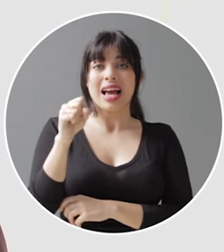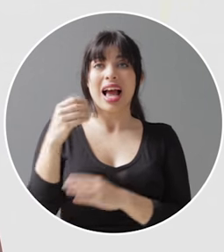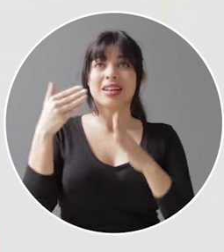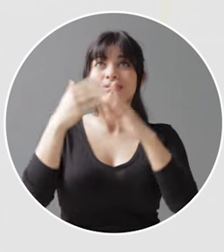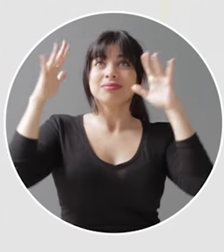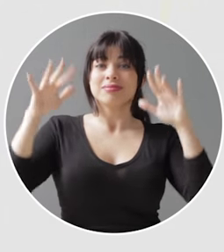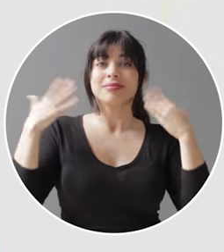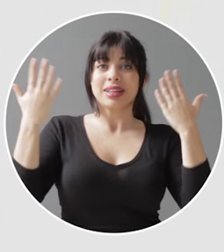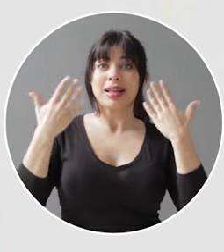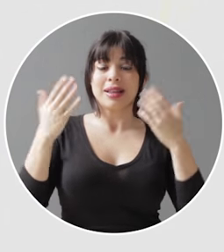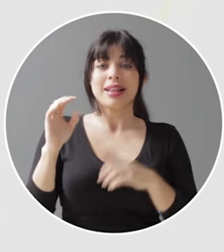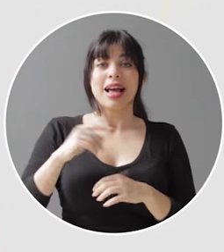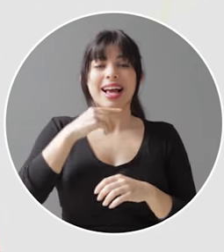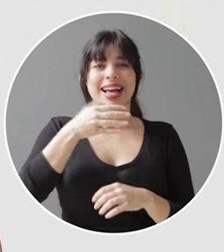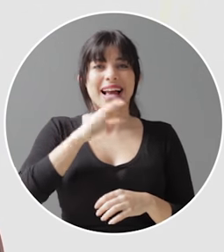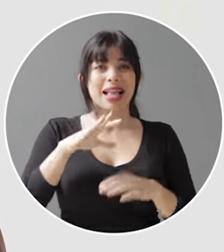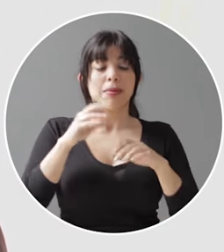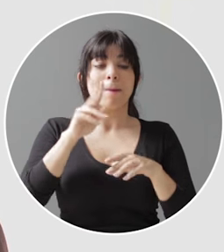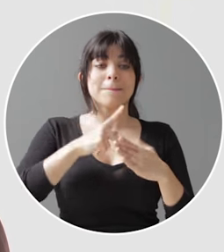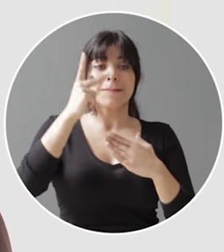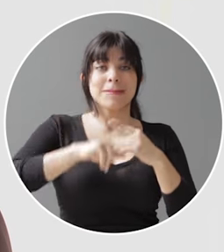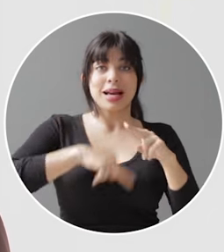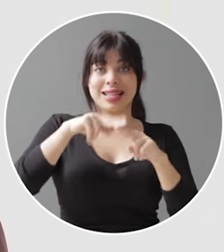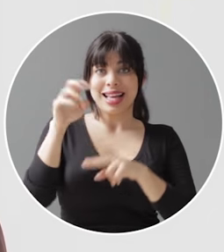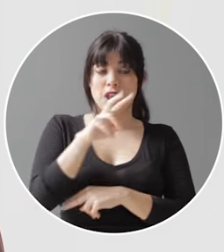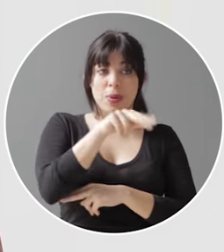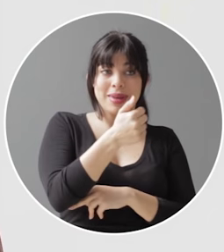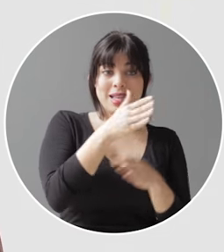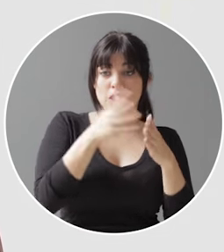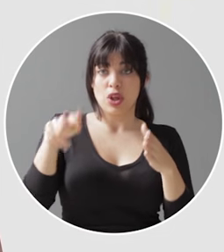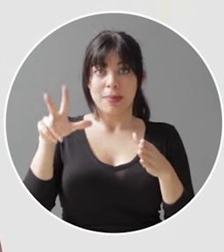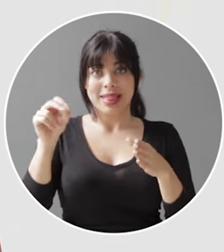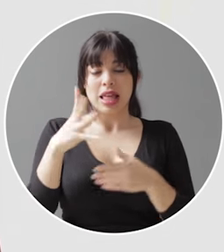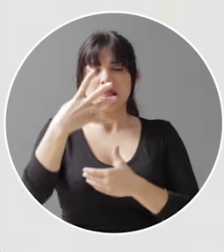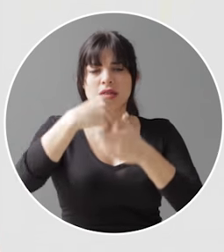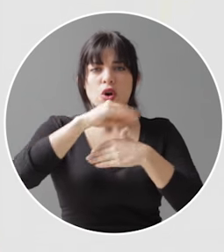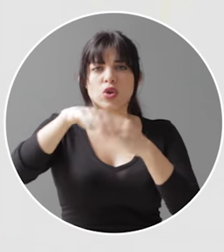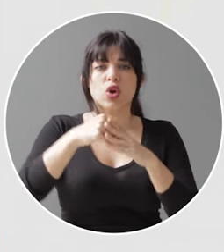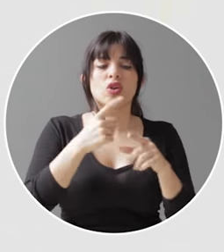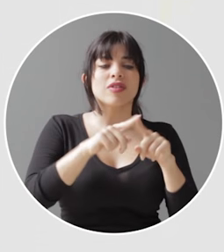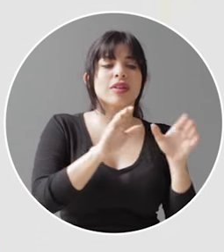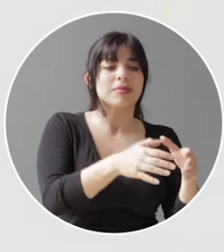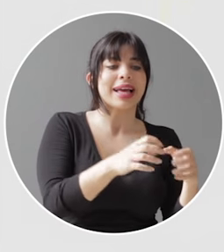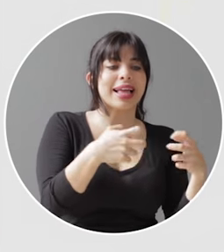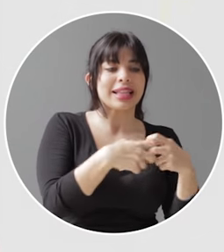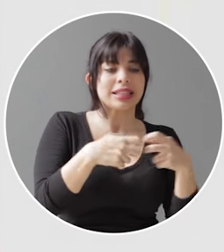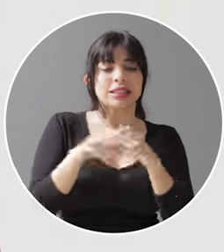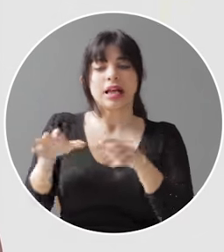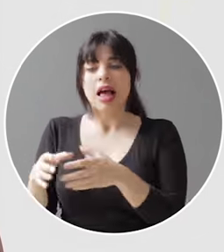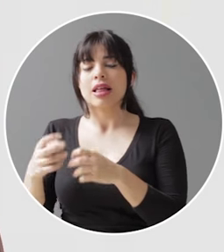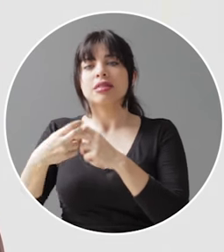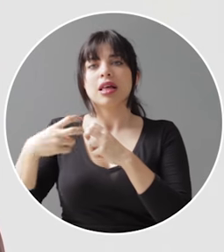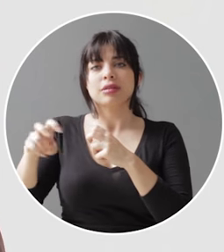efecto invernadero, el Plan Nacional de Energía 2015-2030 atiende de manera integral los subsectores de electricidad y